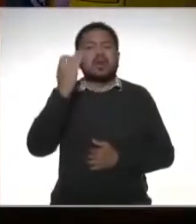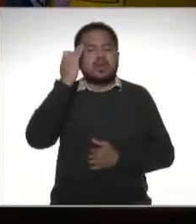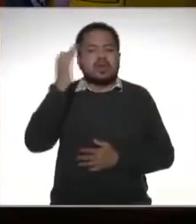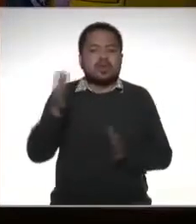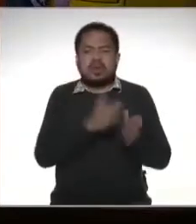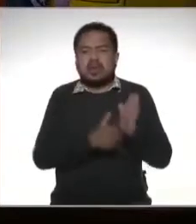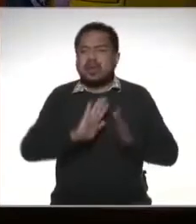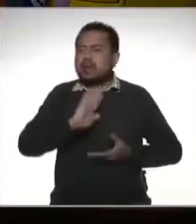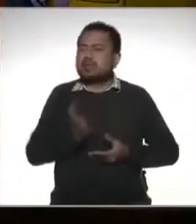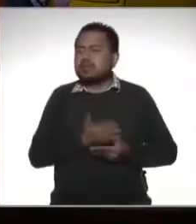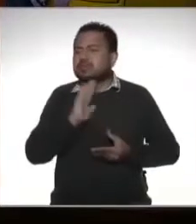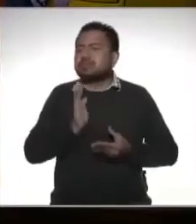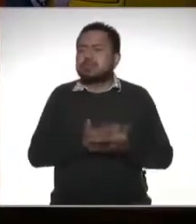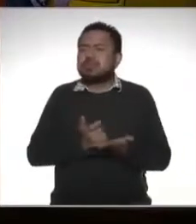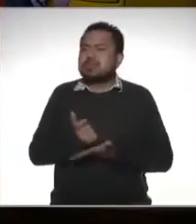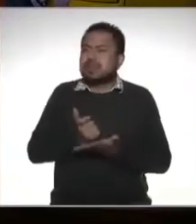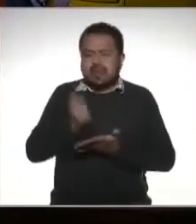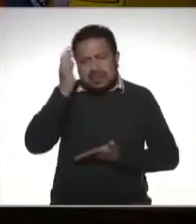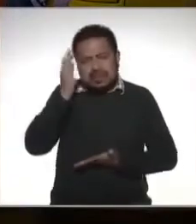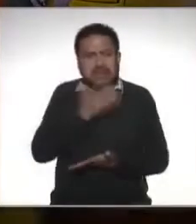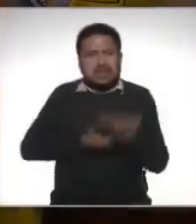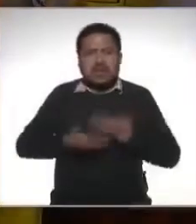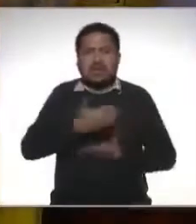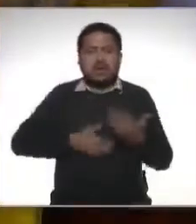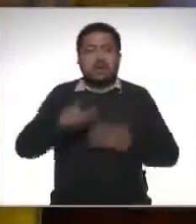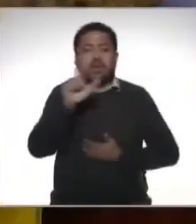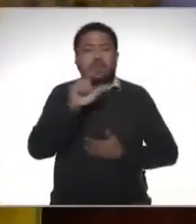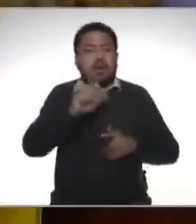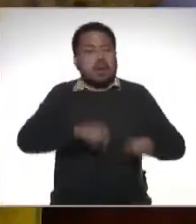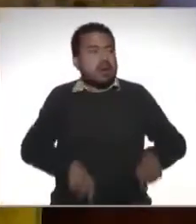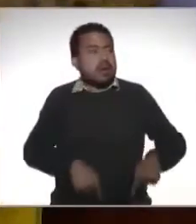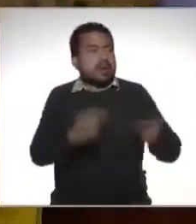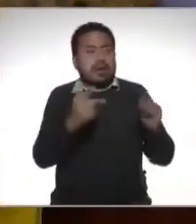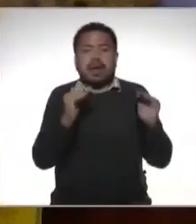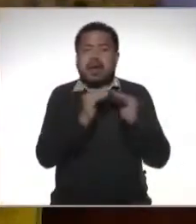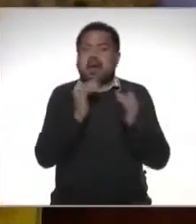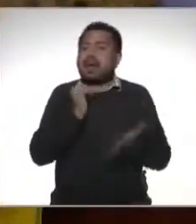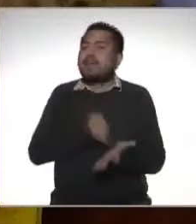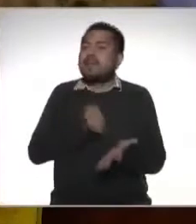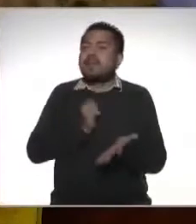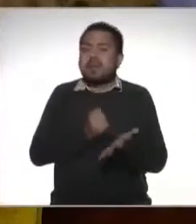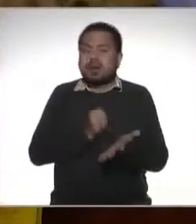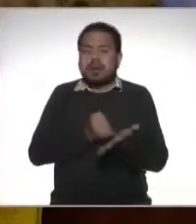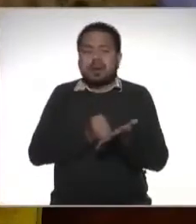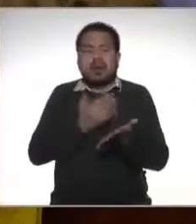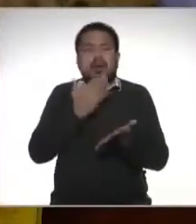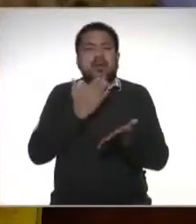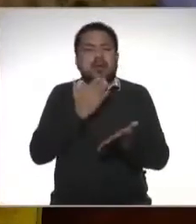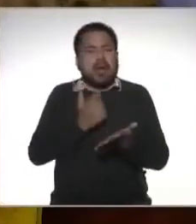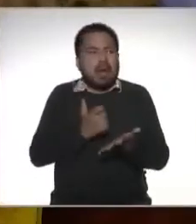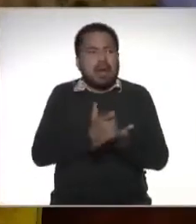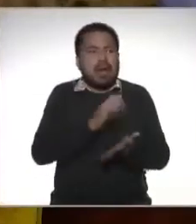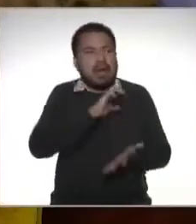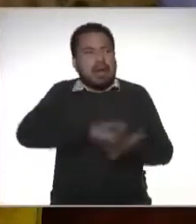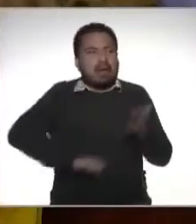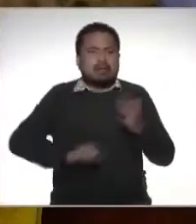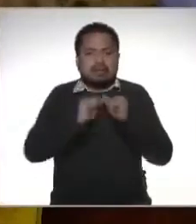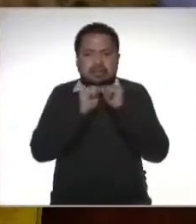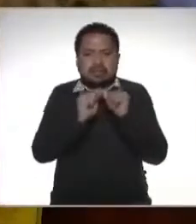guardar los recibos de pago de servicio para cuando se vende un inmueble para la cuestión de impuestos sin fines de lucro?